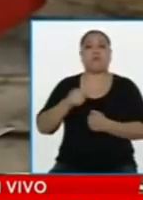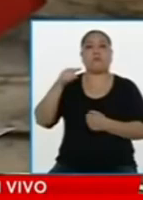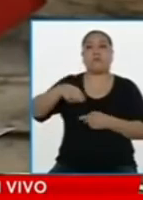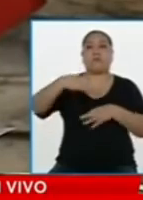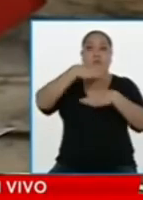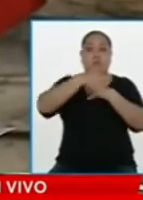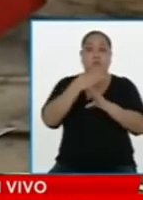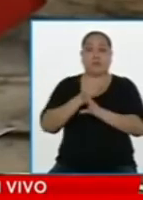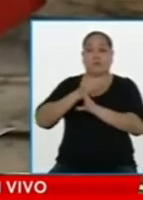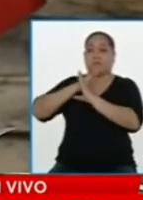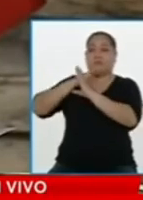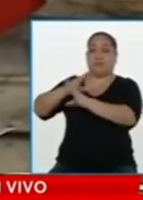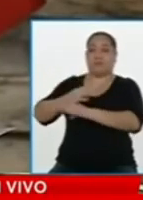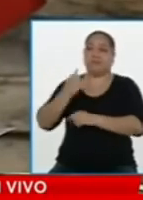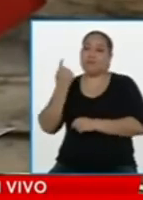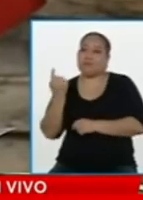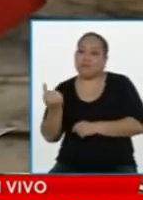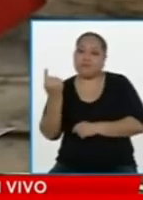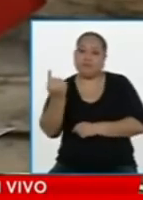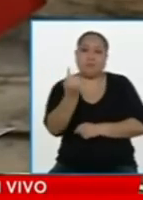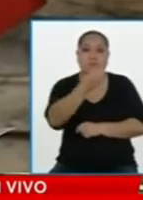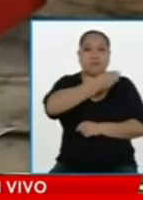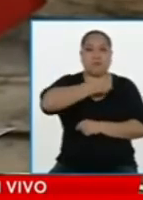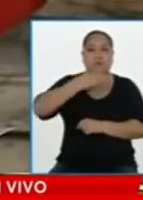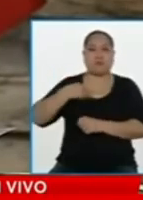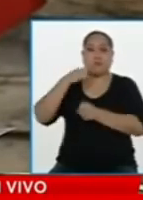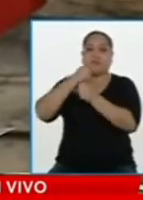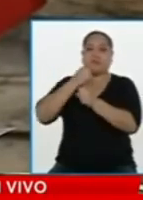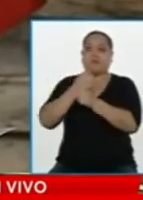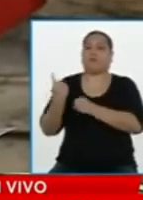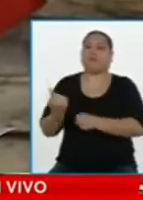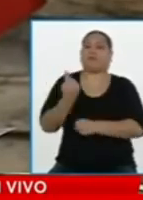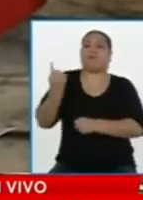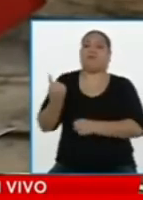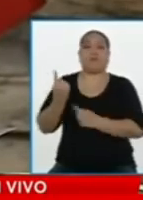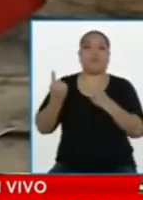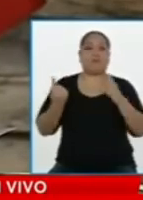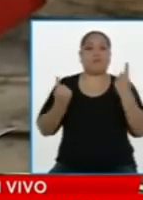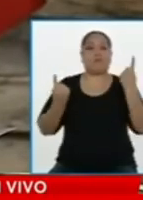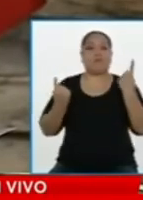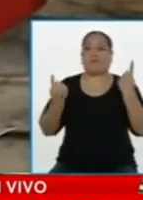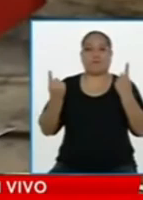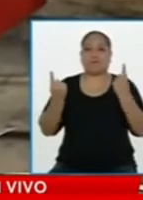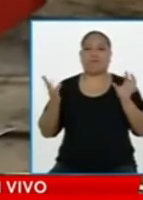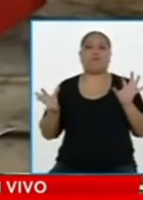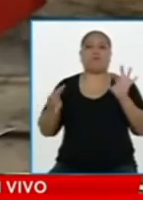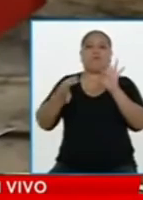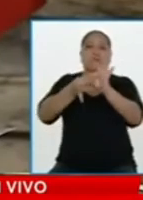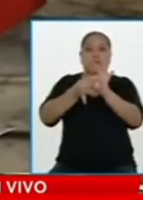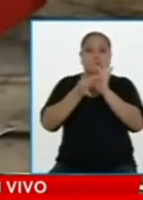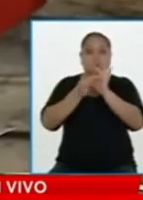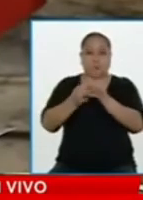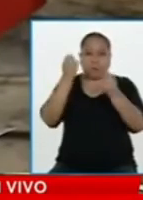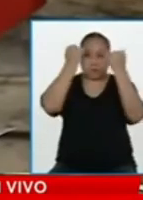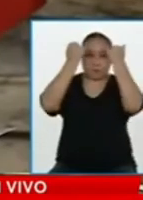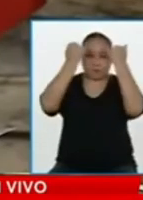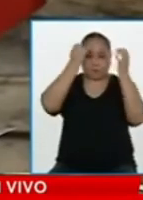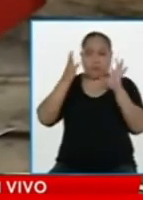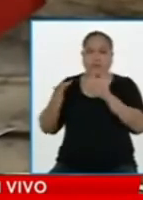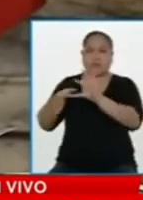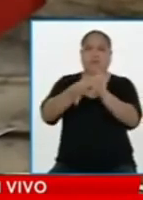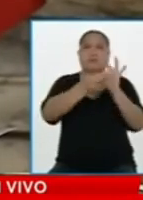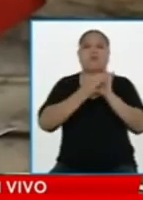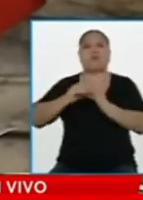Esta sensación de gobierno sin rumbo, esta manifiesta